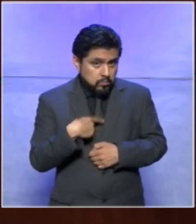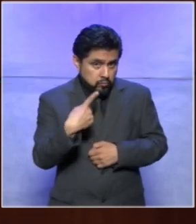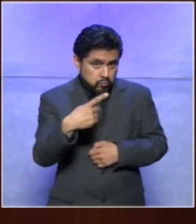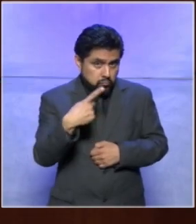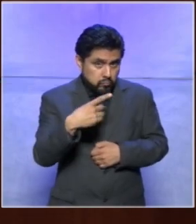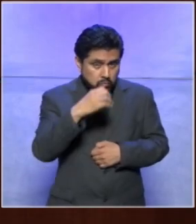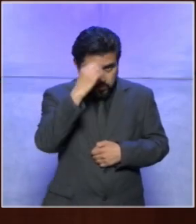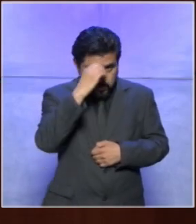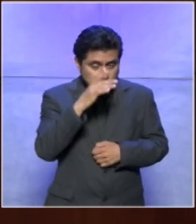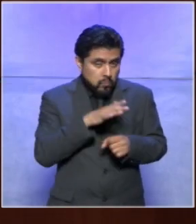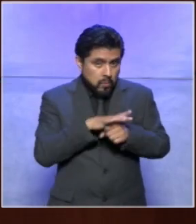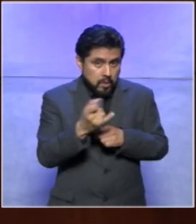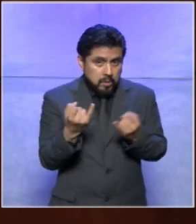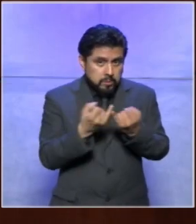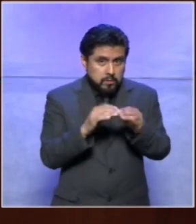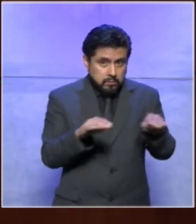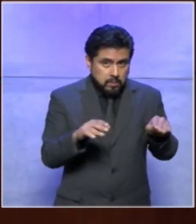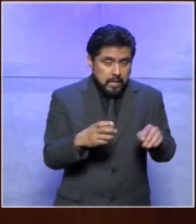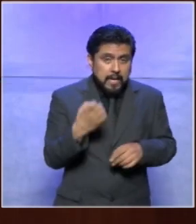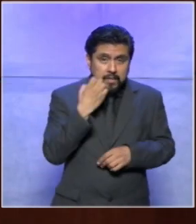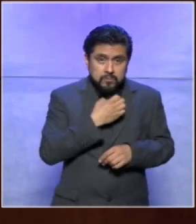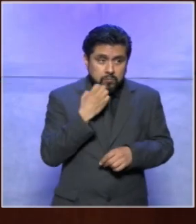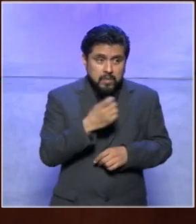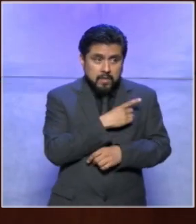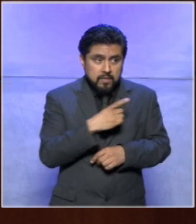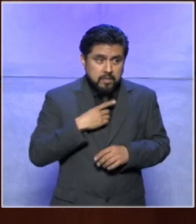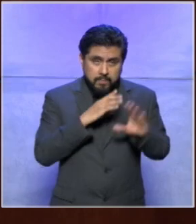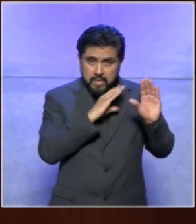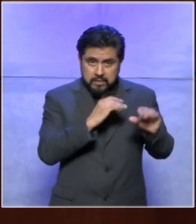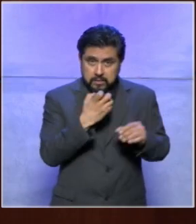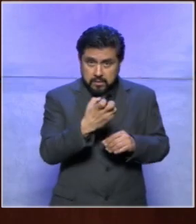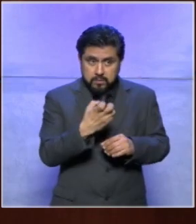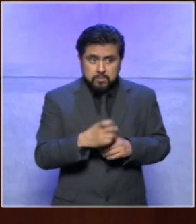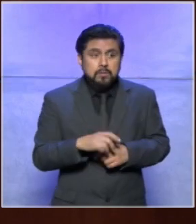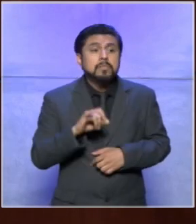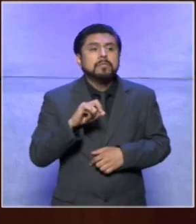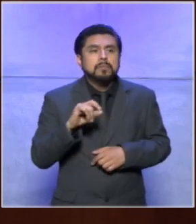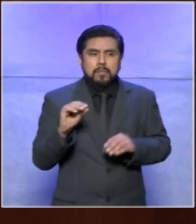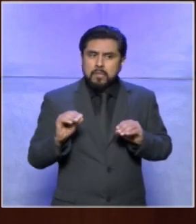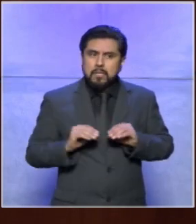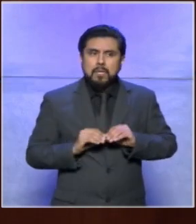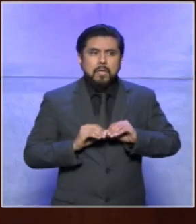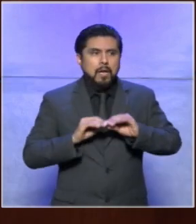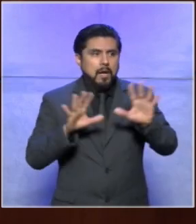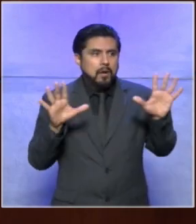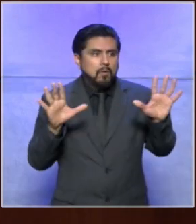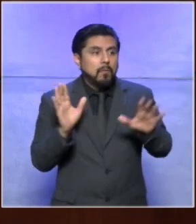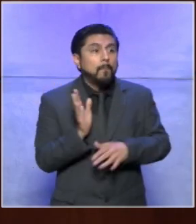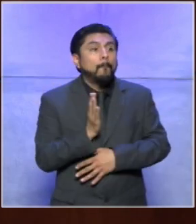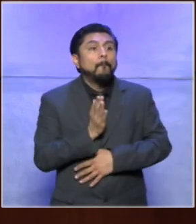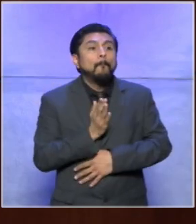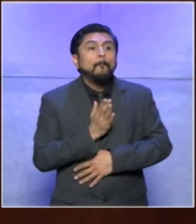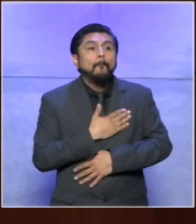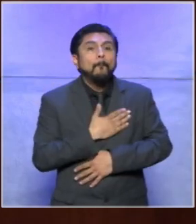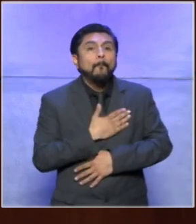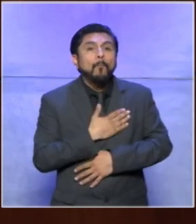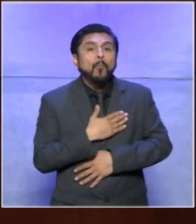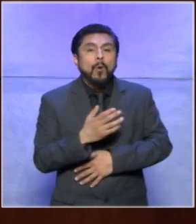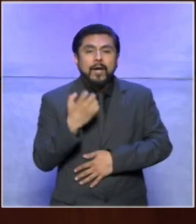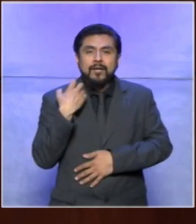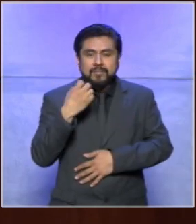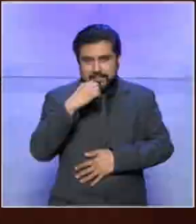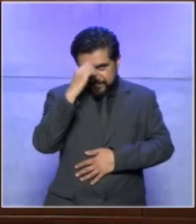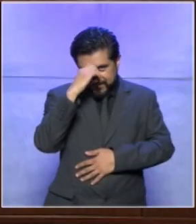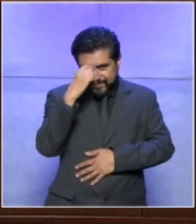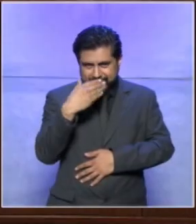de la igualdad y que desde las escuelas les deben enseñar esa igualdad claro que sí bueno pues ahí está esta